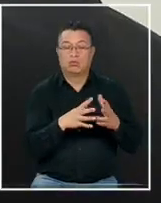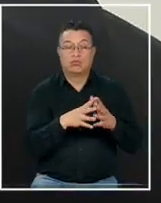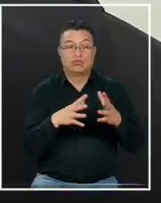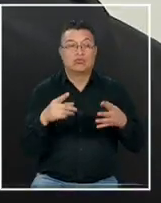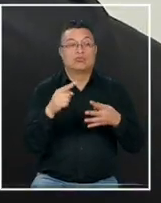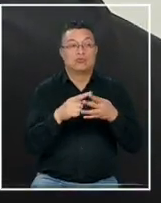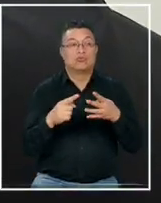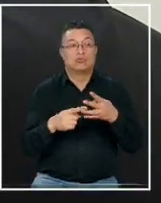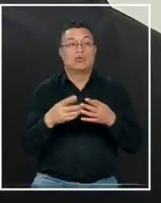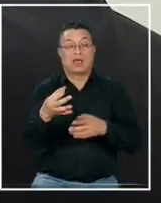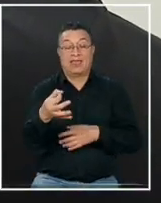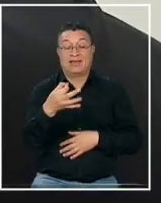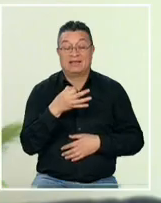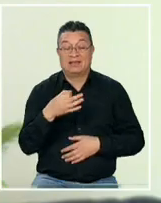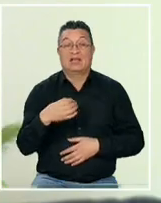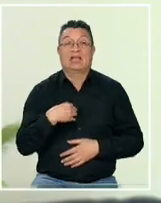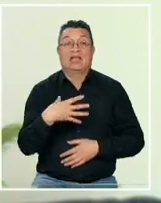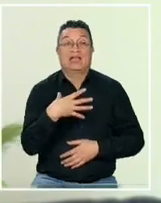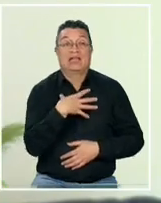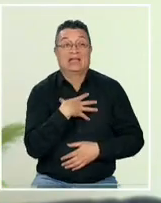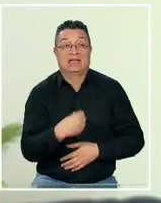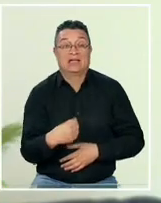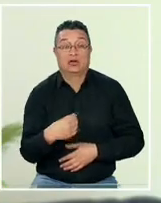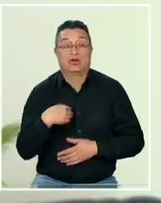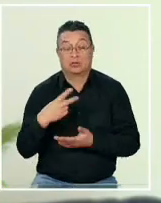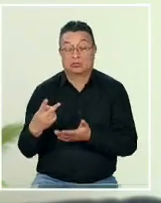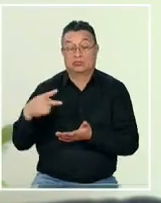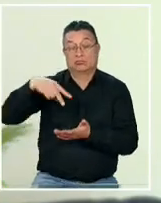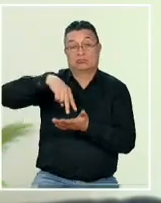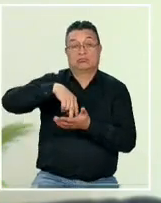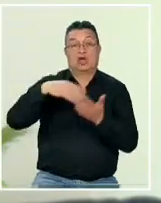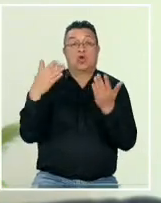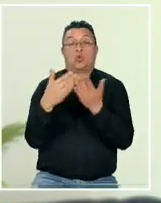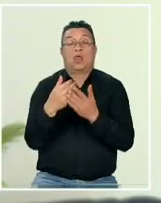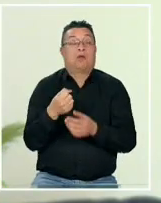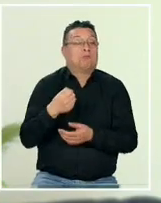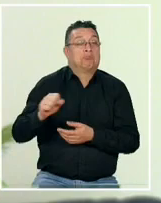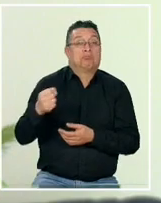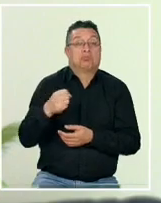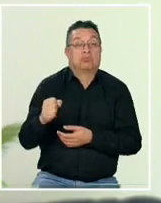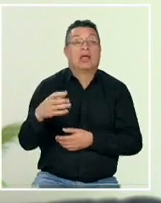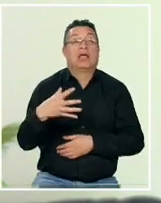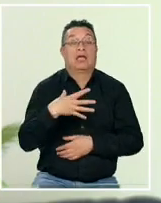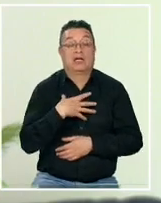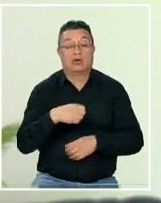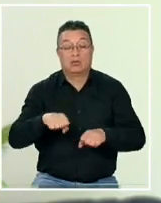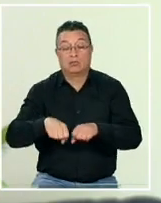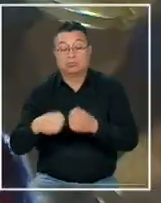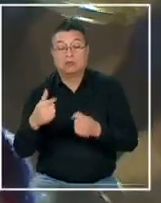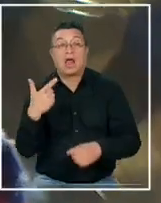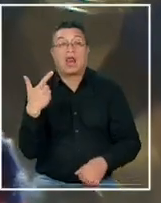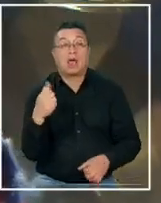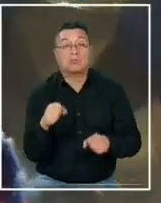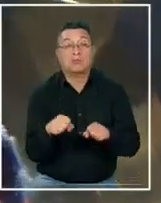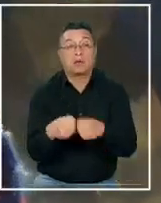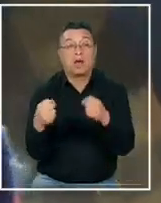que nuestro hijo se paraba en clase que nuestro hijo quebró lápices